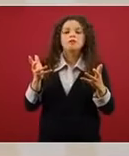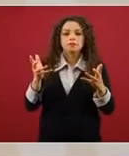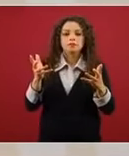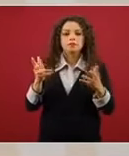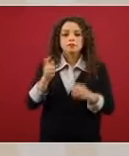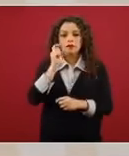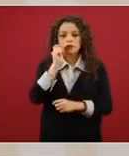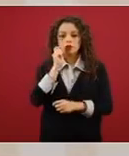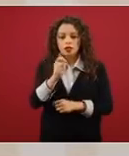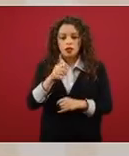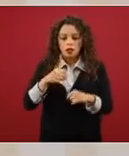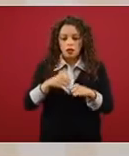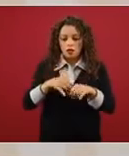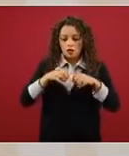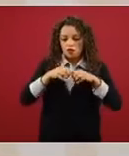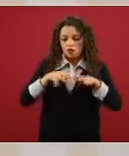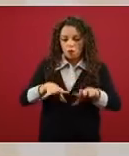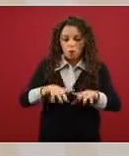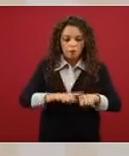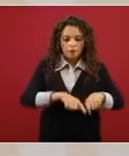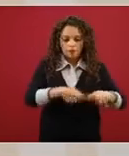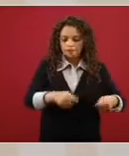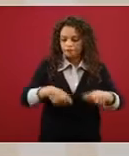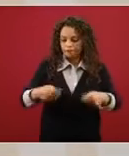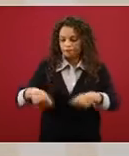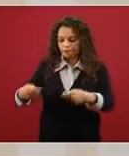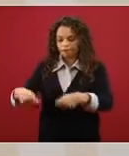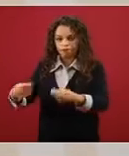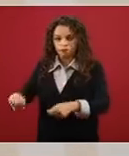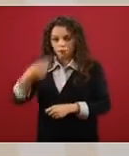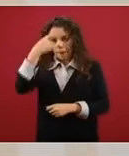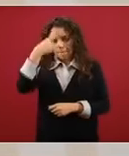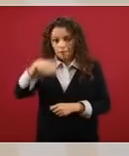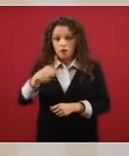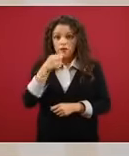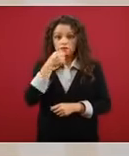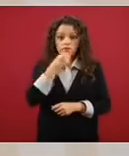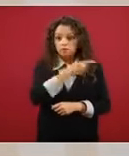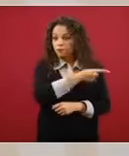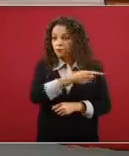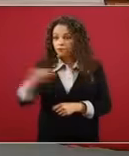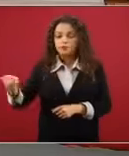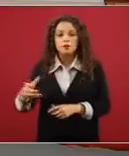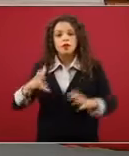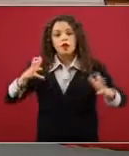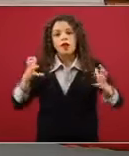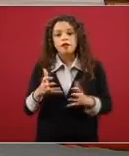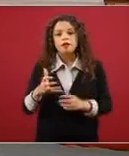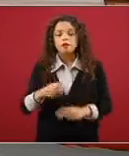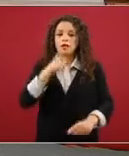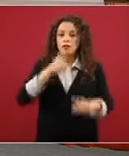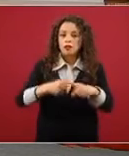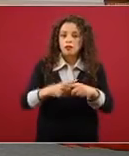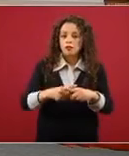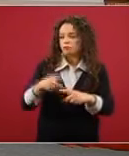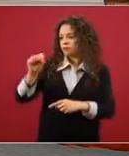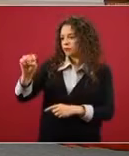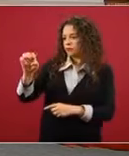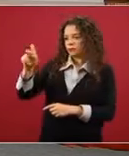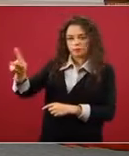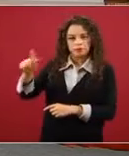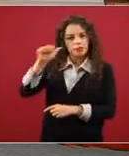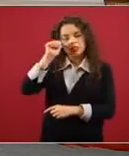rectoría del Estado, la rectoría de la SEP en materia de contenidos, los hiciera siempre la Secretaría de Educación Pública y las